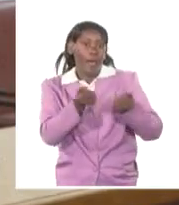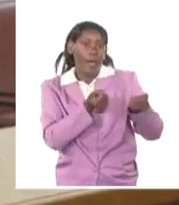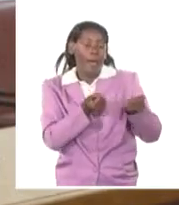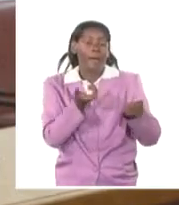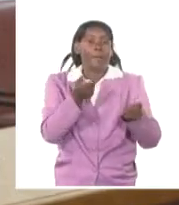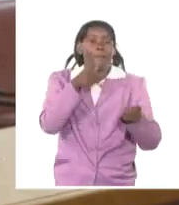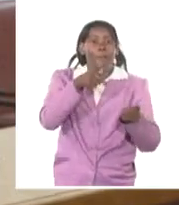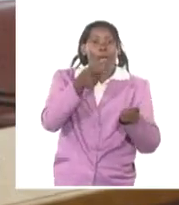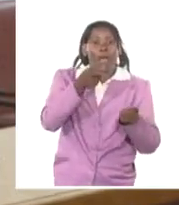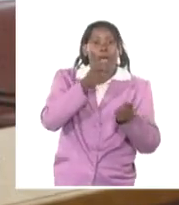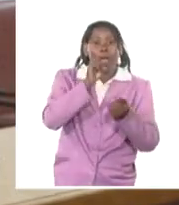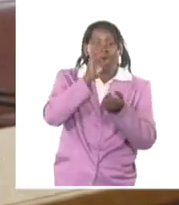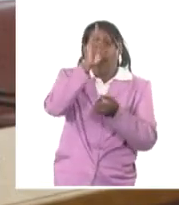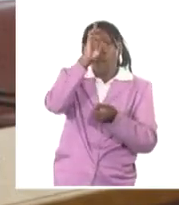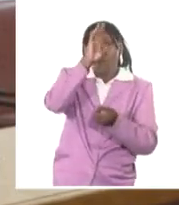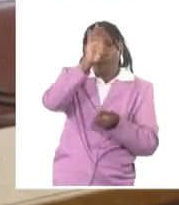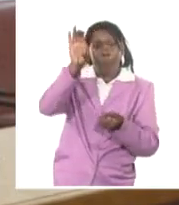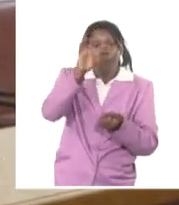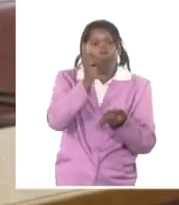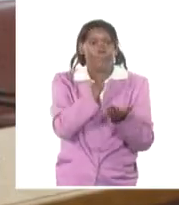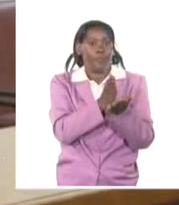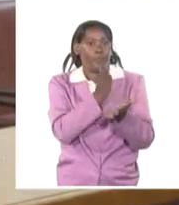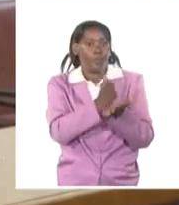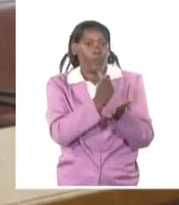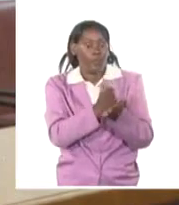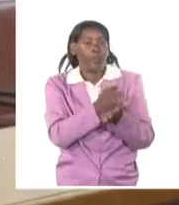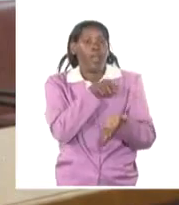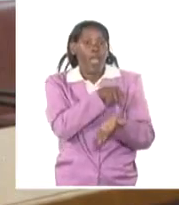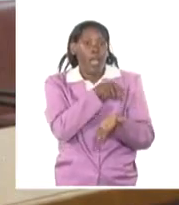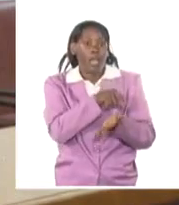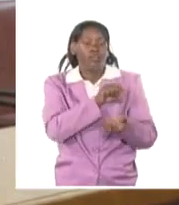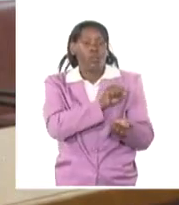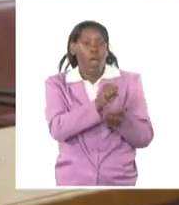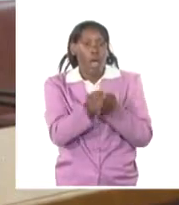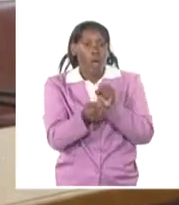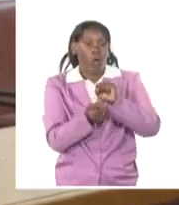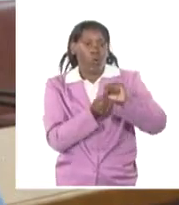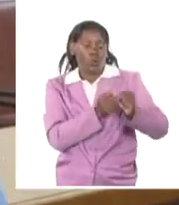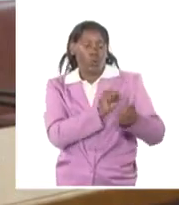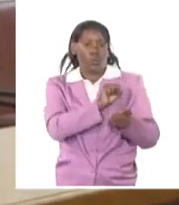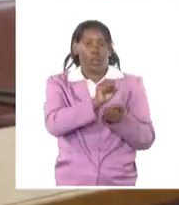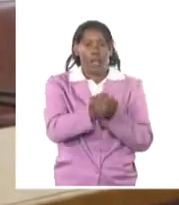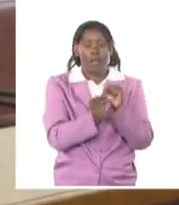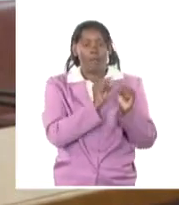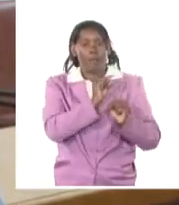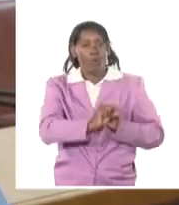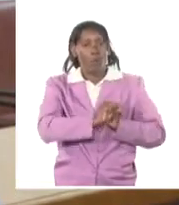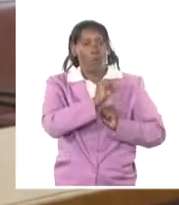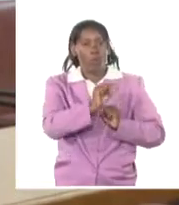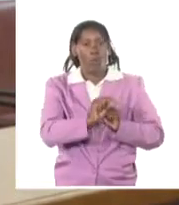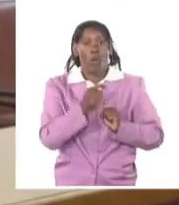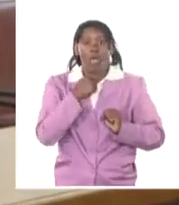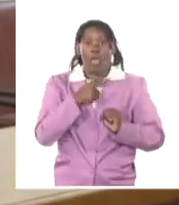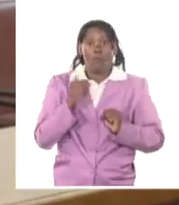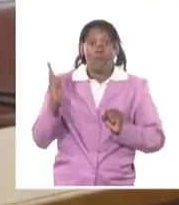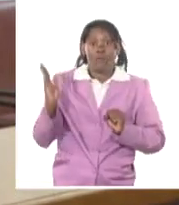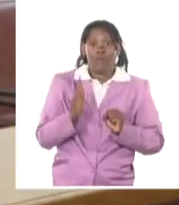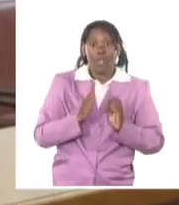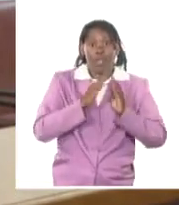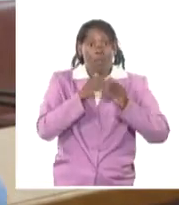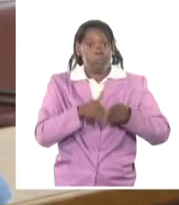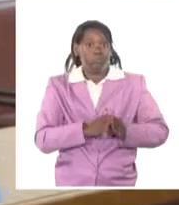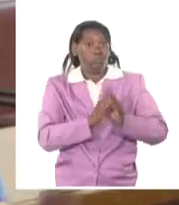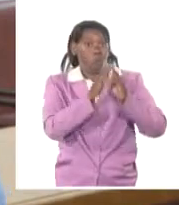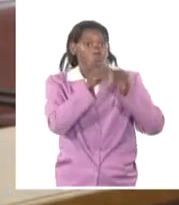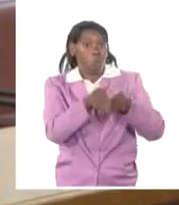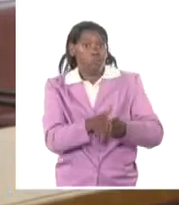se consume más la generación eléctrica. Si entra una termoeléctrica, disminuye el consumo de los grupos electrógenos. Si se va a una termoeléctrica, aumenta el consumo de los grupos